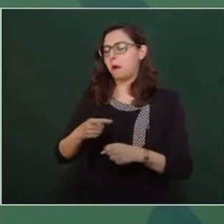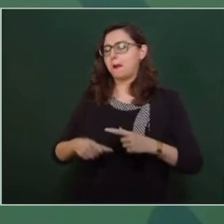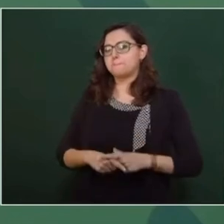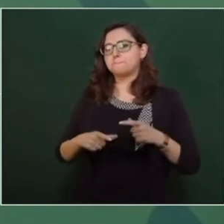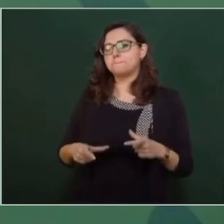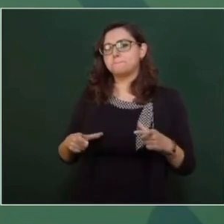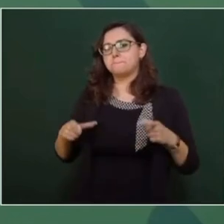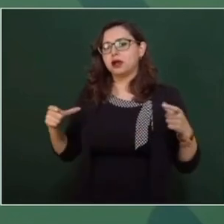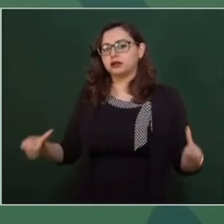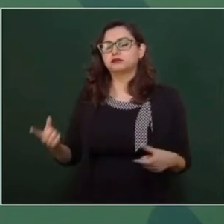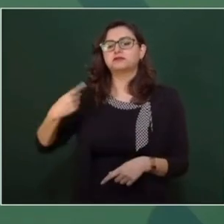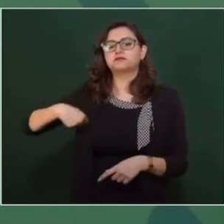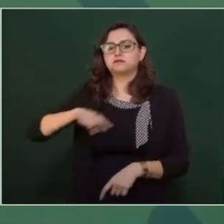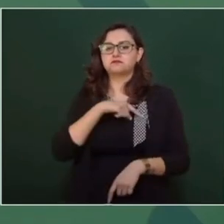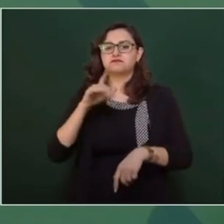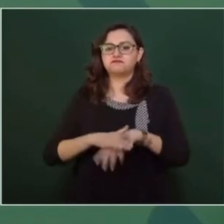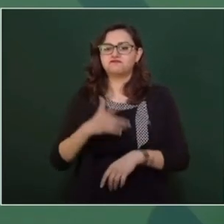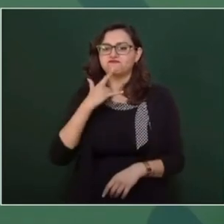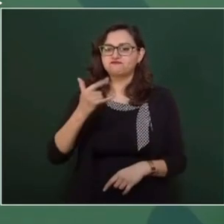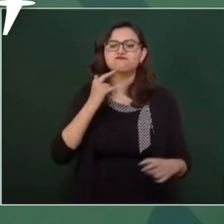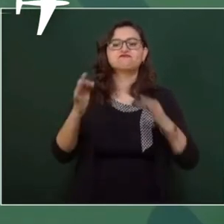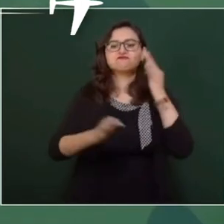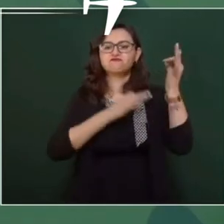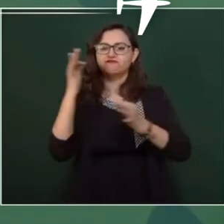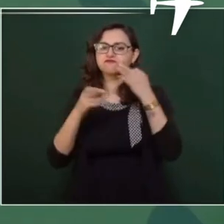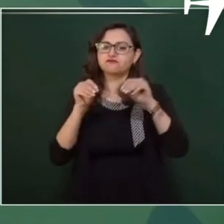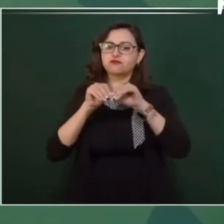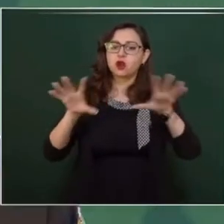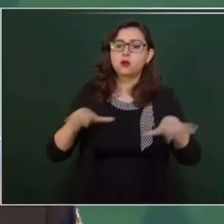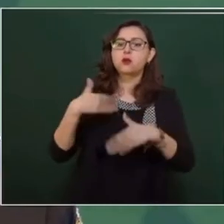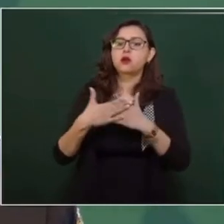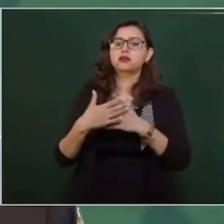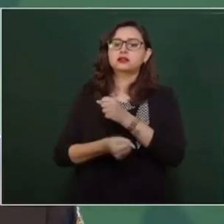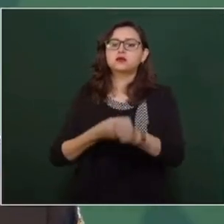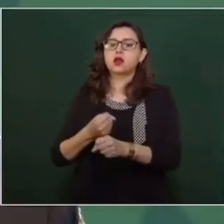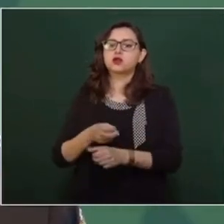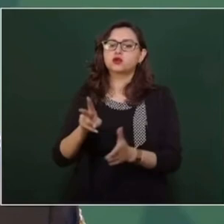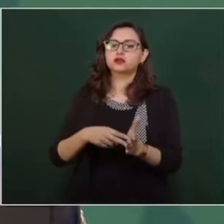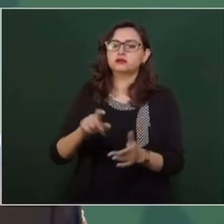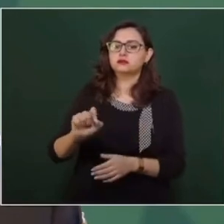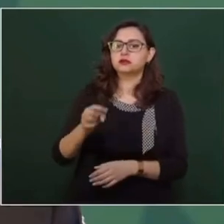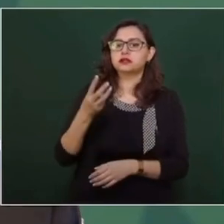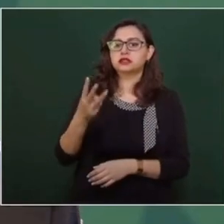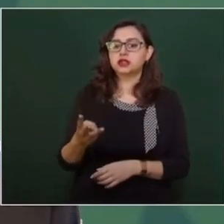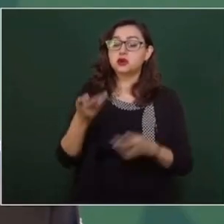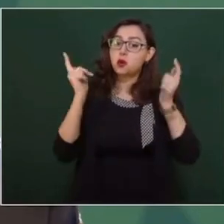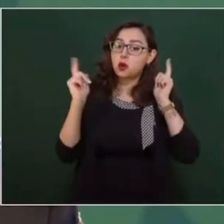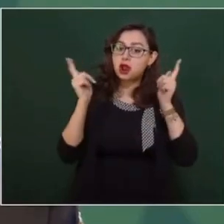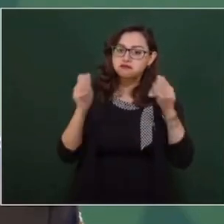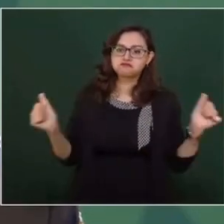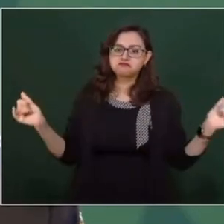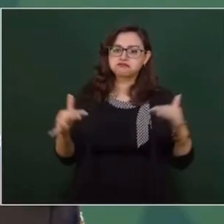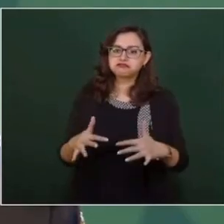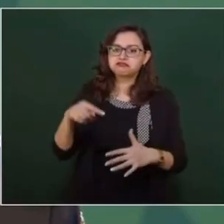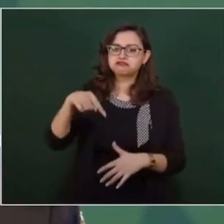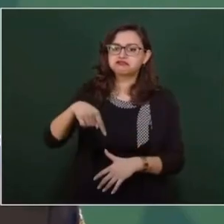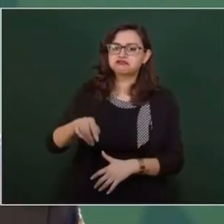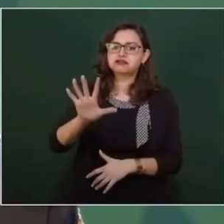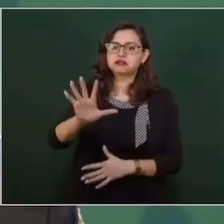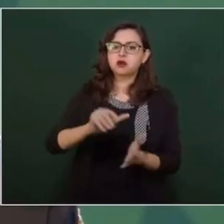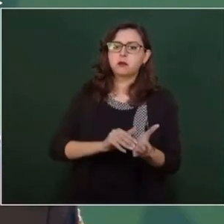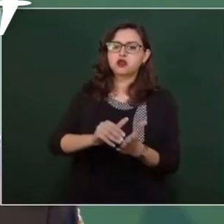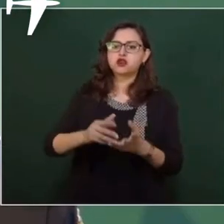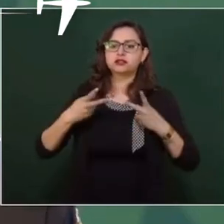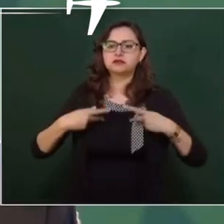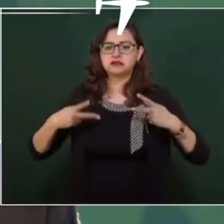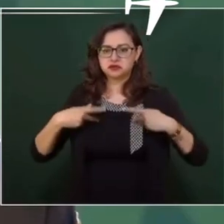de los servicios que estamos ofreciendo aquí para que en 2023 logremos inclusive llegar a los cinco millones de pasajeros, que es lo que nos va